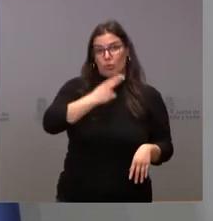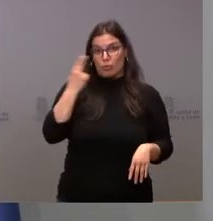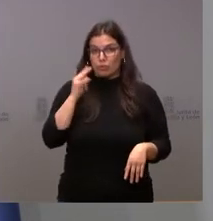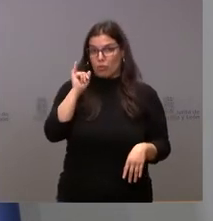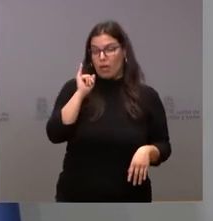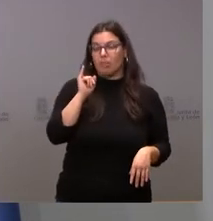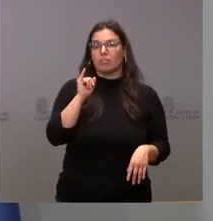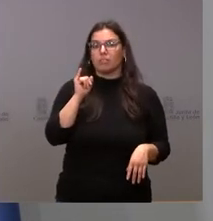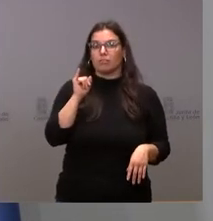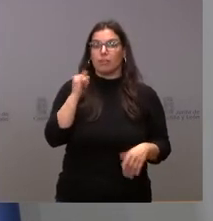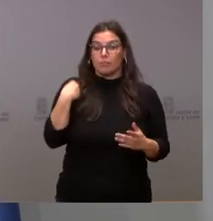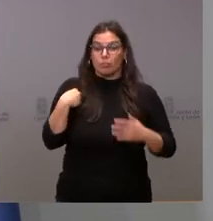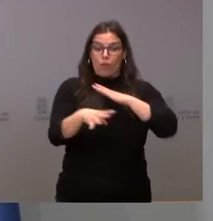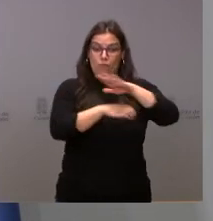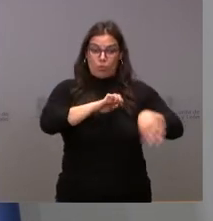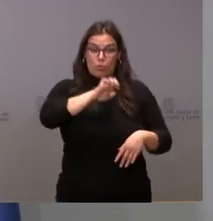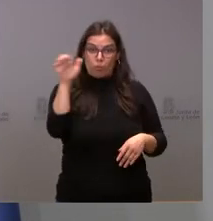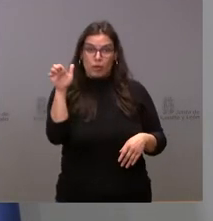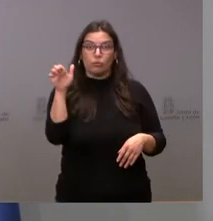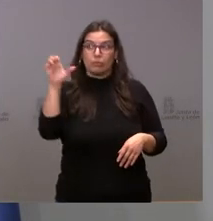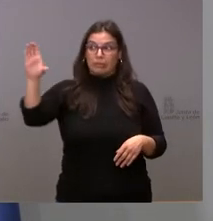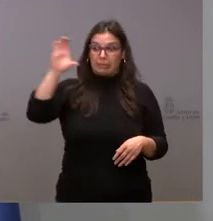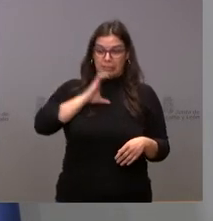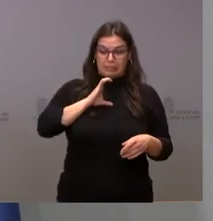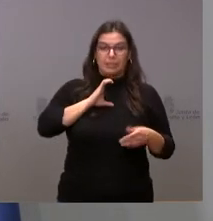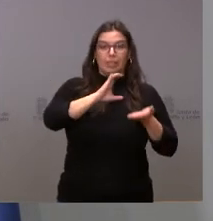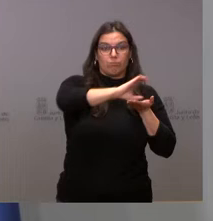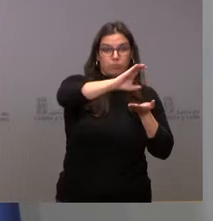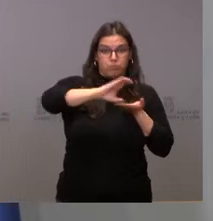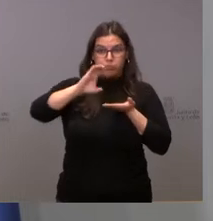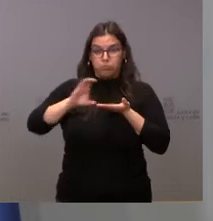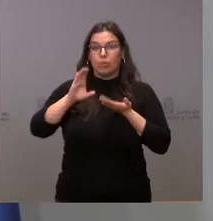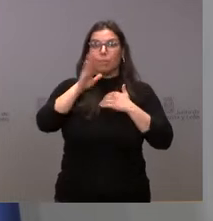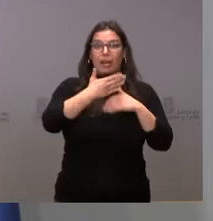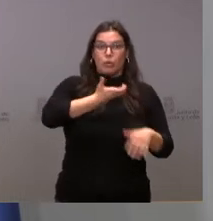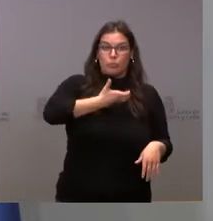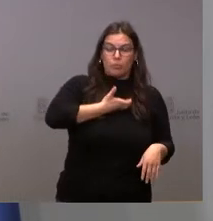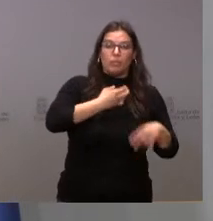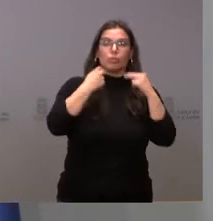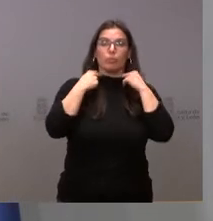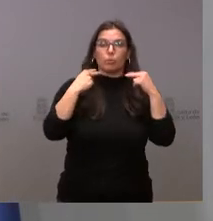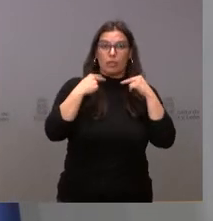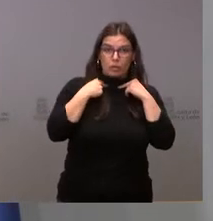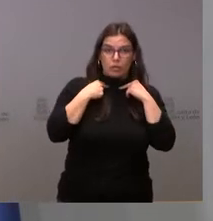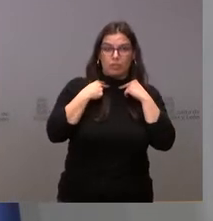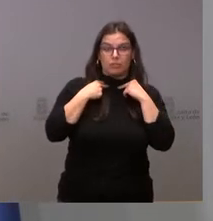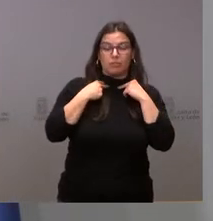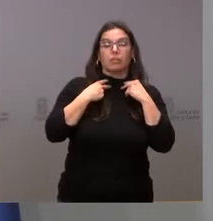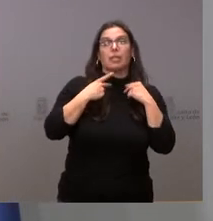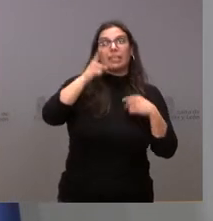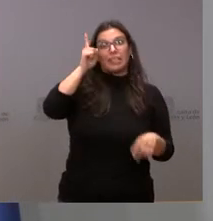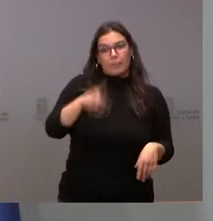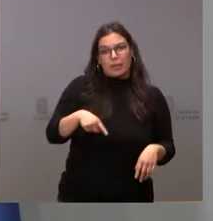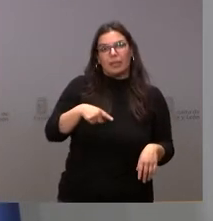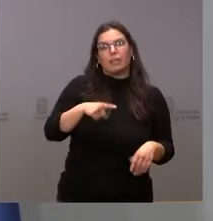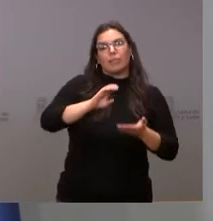partícipe de la gestión de estos fondos europeos, no solo a las corporaciones locales y en mayor medida que la media nacional, sino también